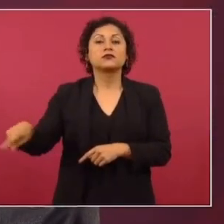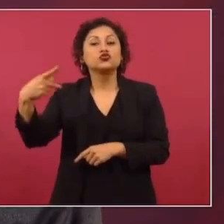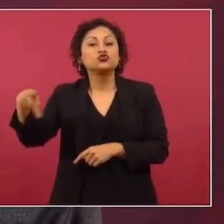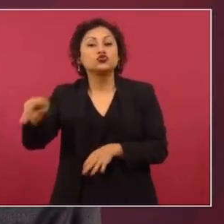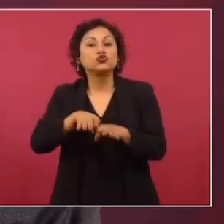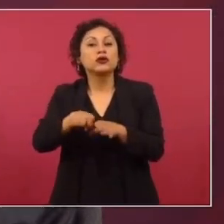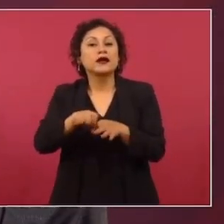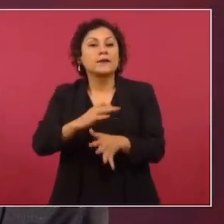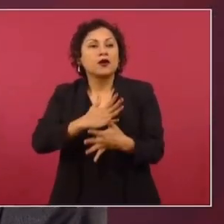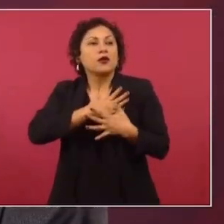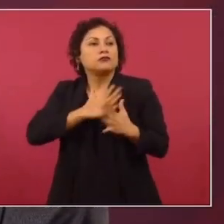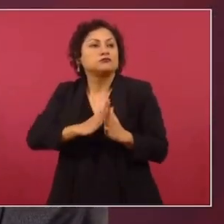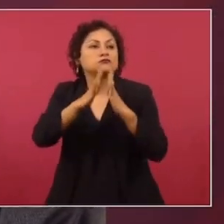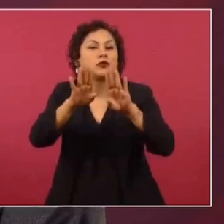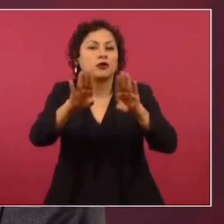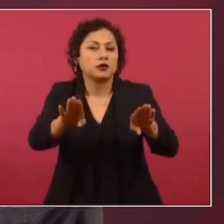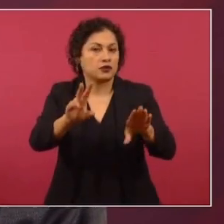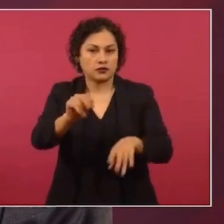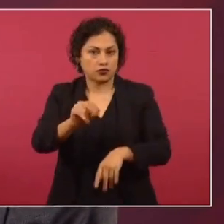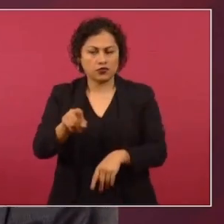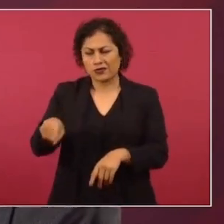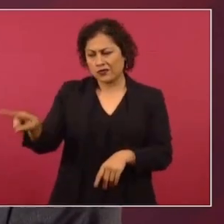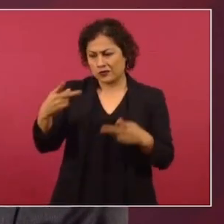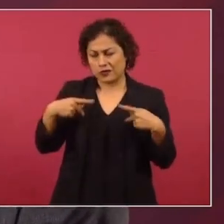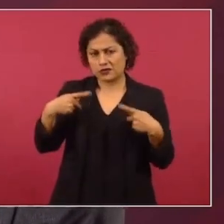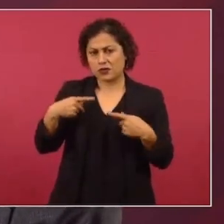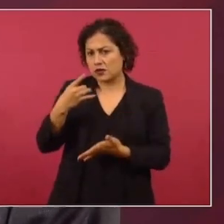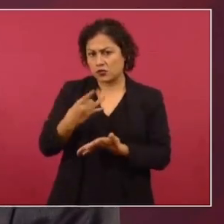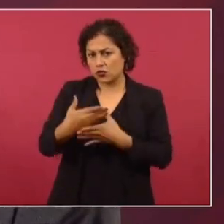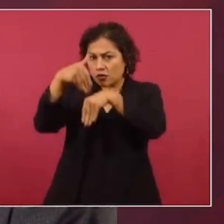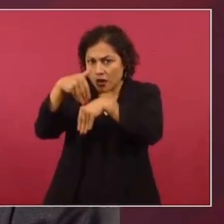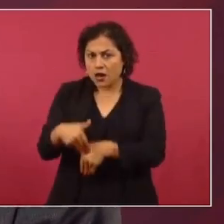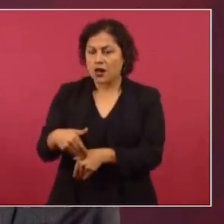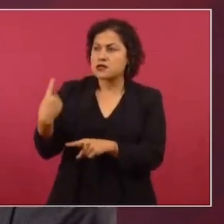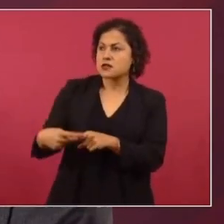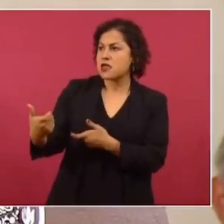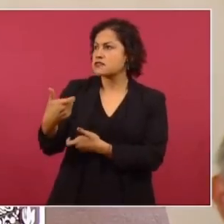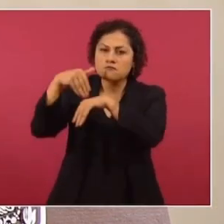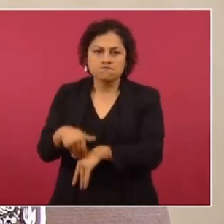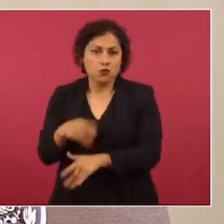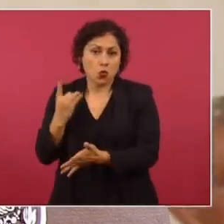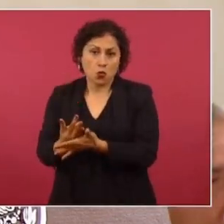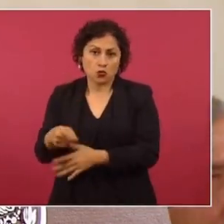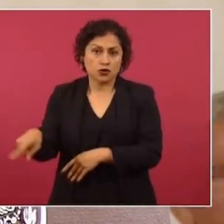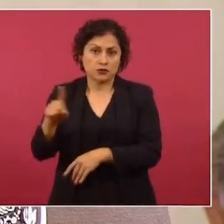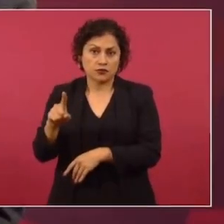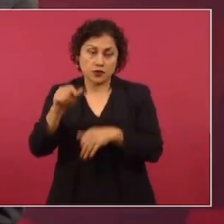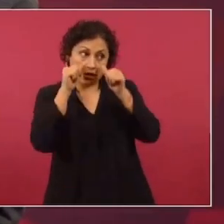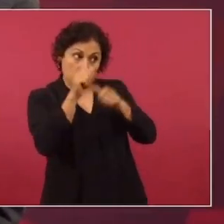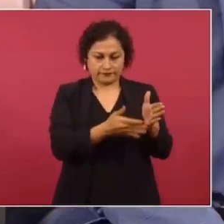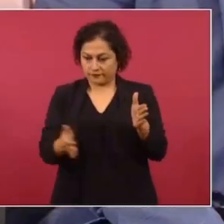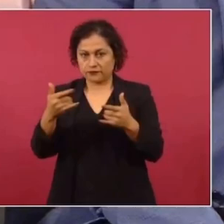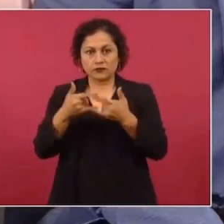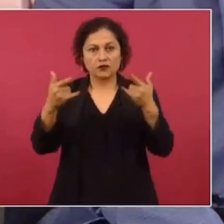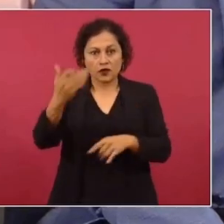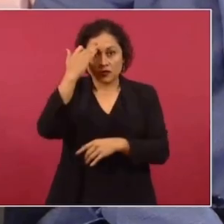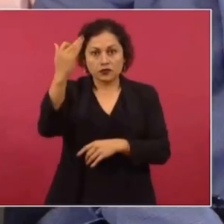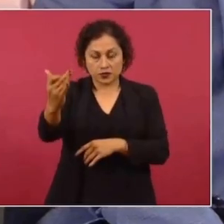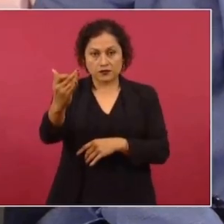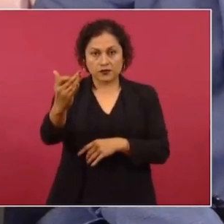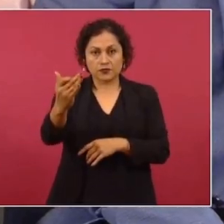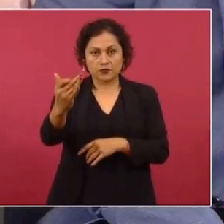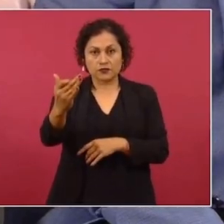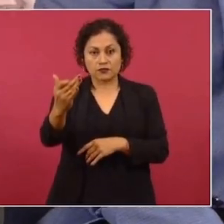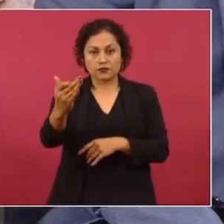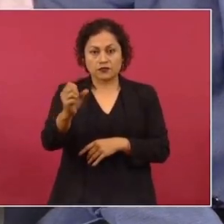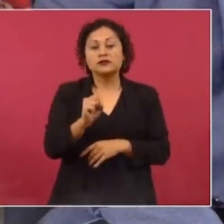democrática. Son hombres al servicio del poder económico y del poder político, no de los ciudadanos. A lo largo de la historia se han obtenido